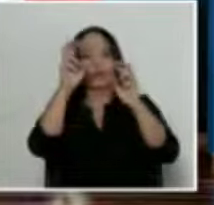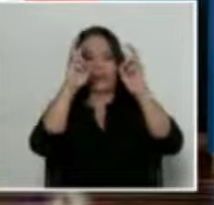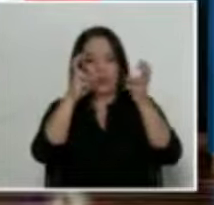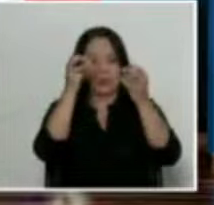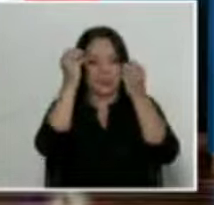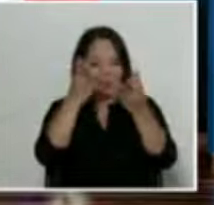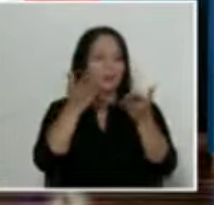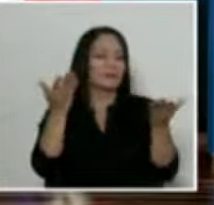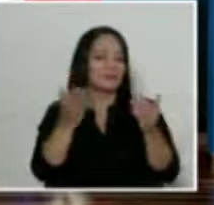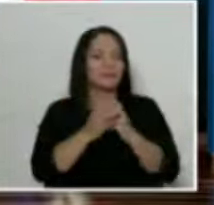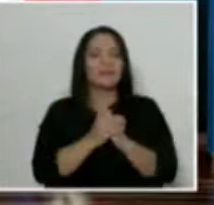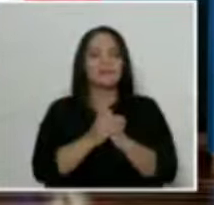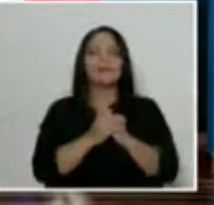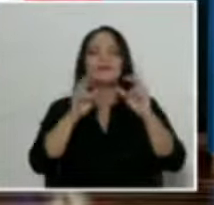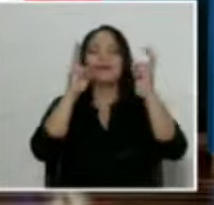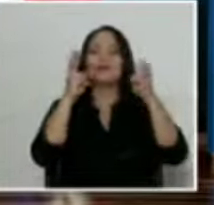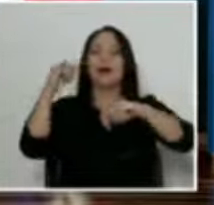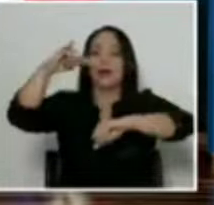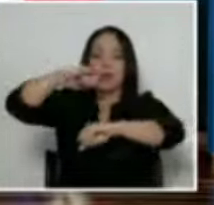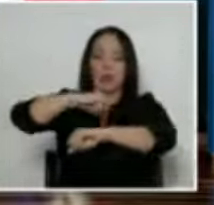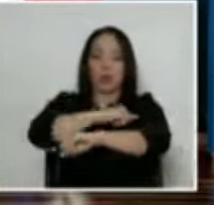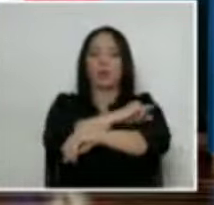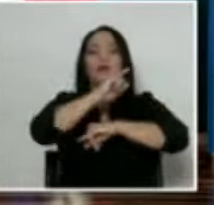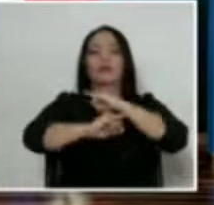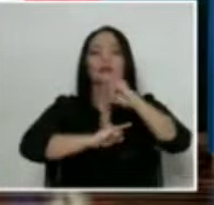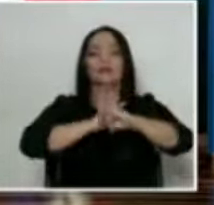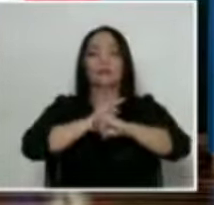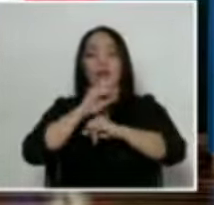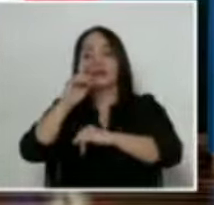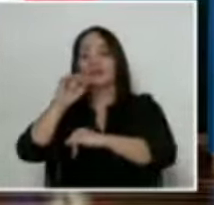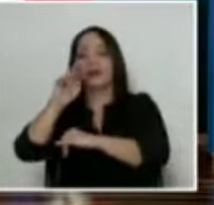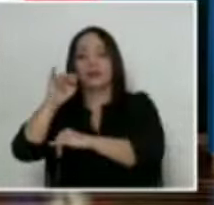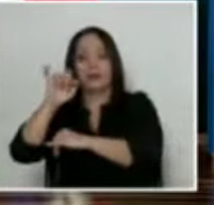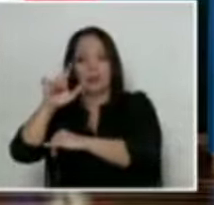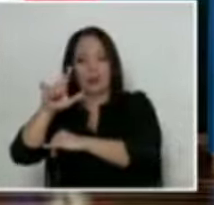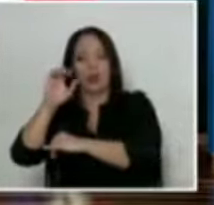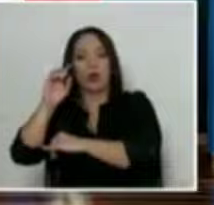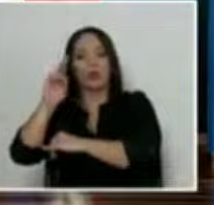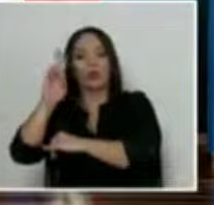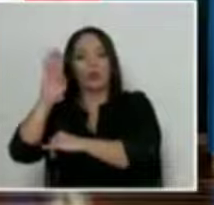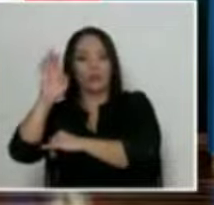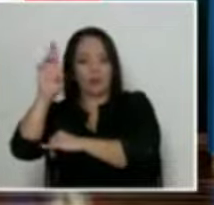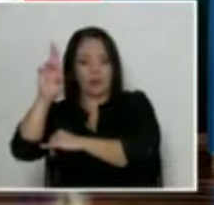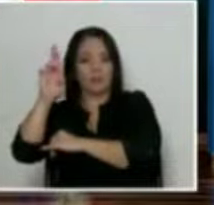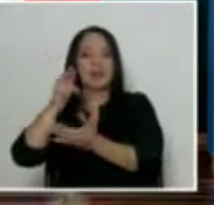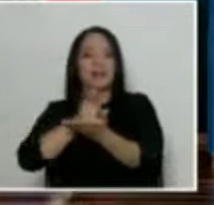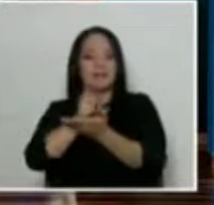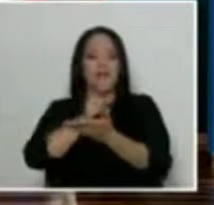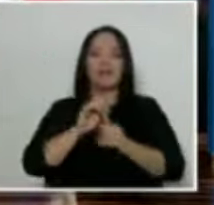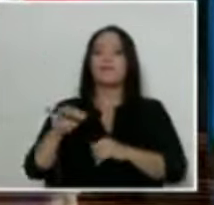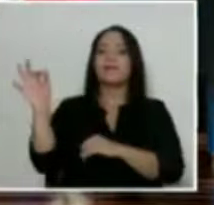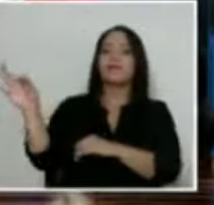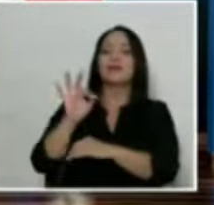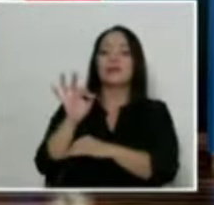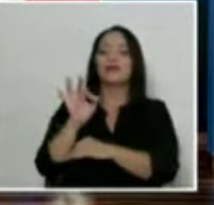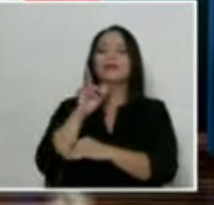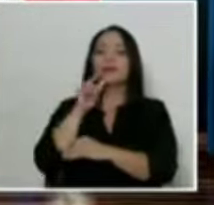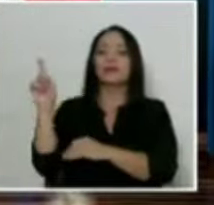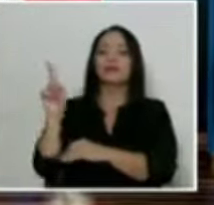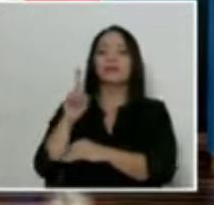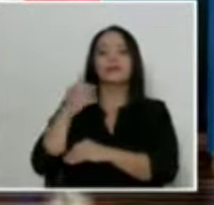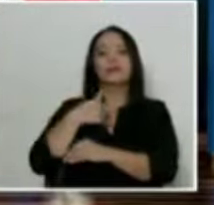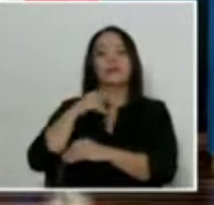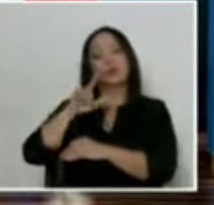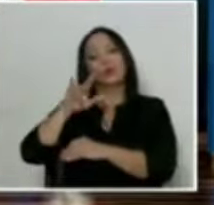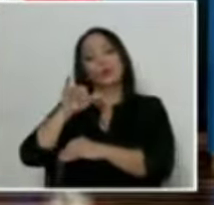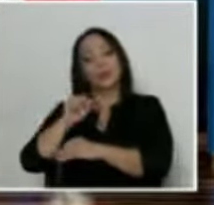Hablaremos sobre el Aeropuerto Internacional Daniel Oduber en Iberia. Para ello, invitamos a pasar al frente al señor